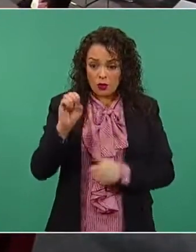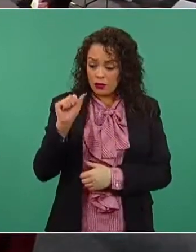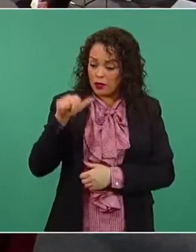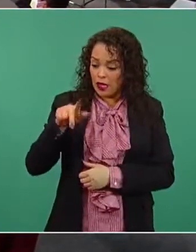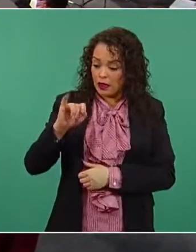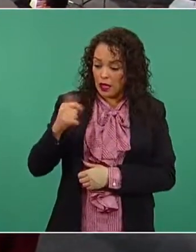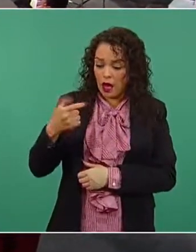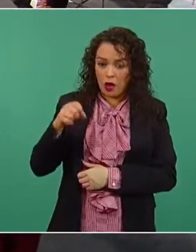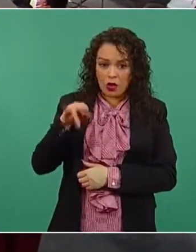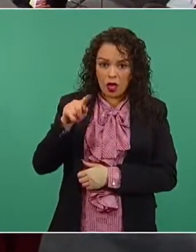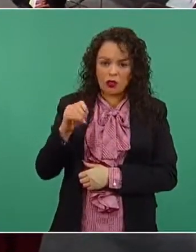Bien, presidente. Gracias. En otro tema…